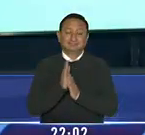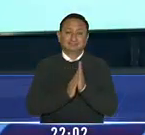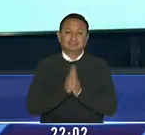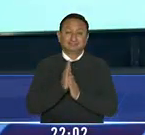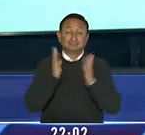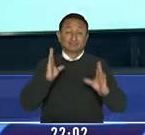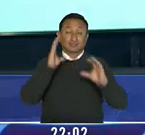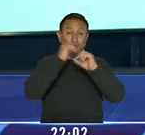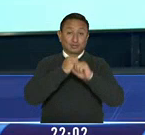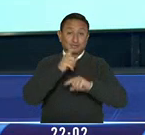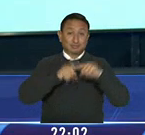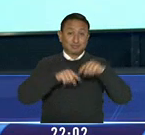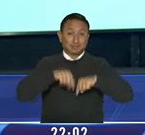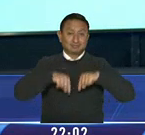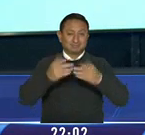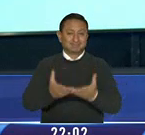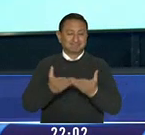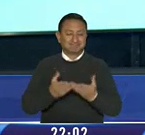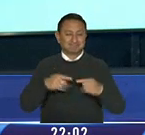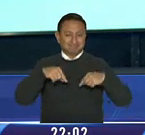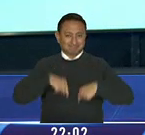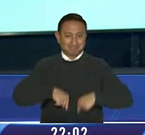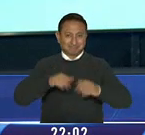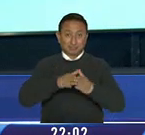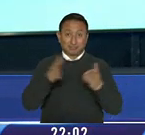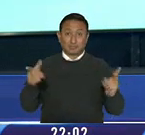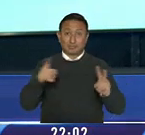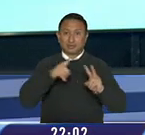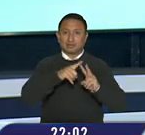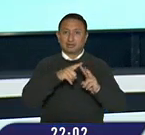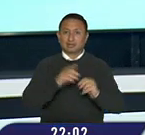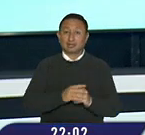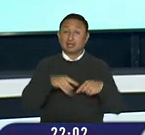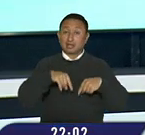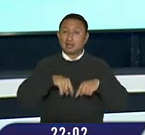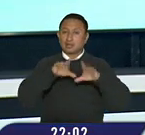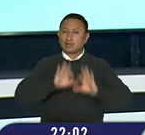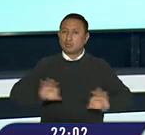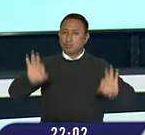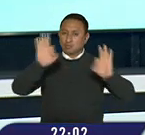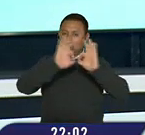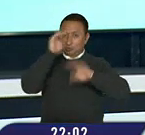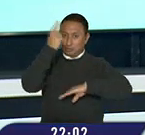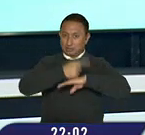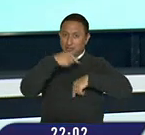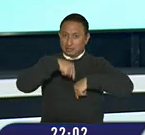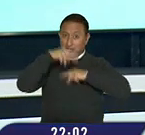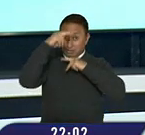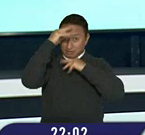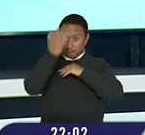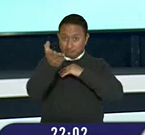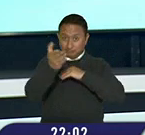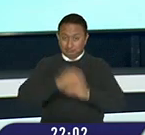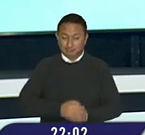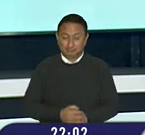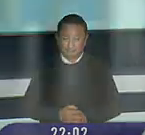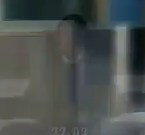Muy buenas noches amigos, bienvenidos a la emisión estelar del Comercio TV, aquí lo más destacado del día.